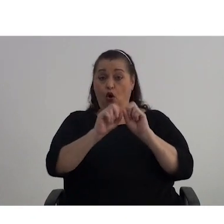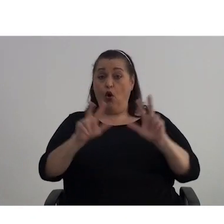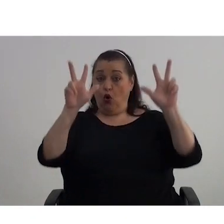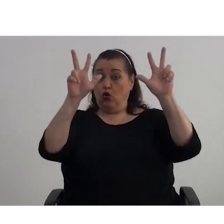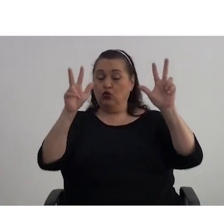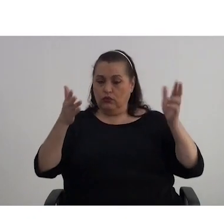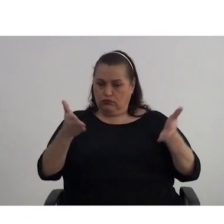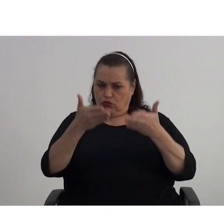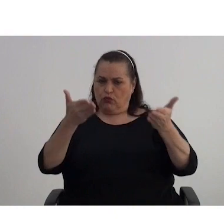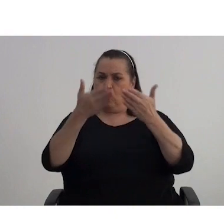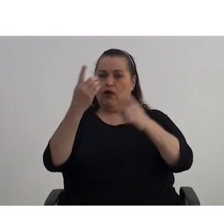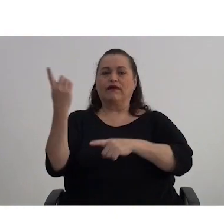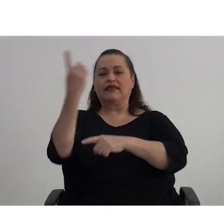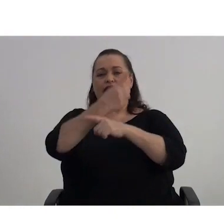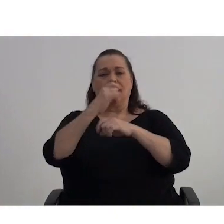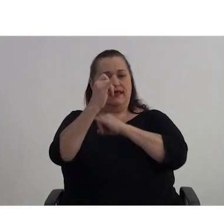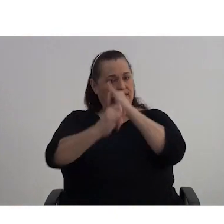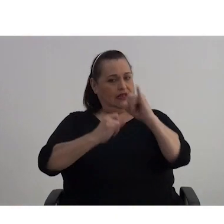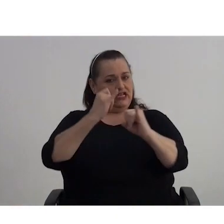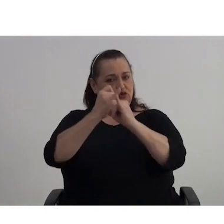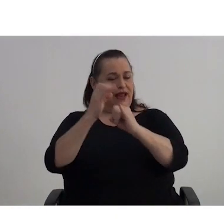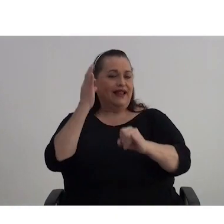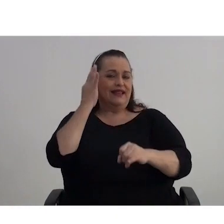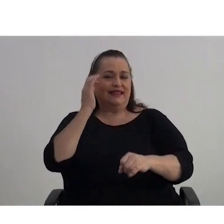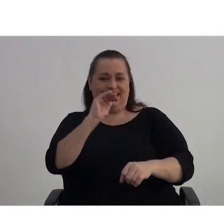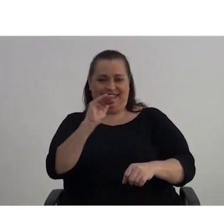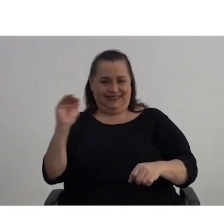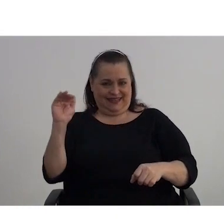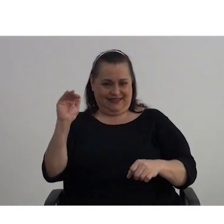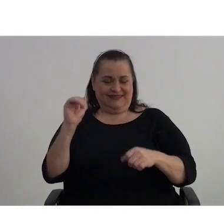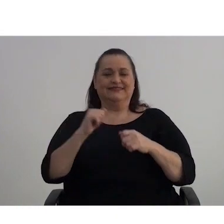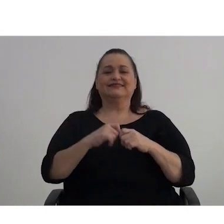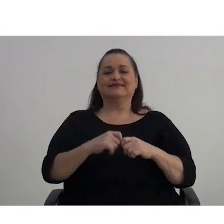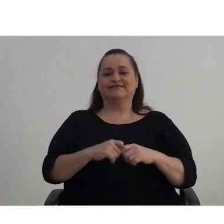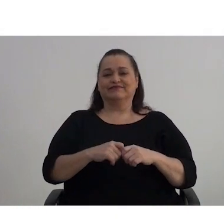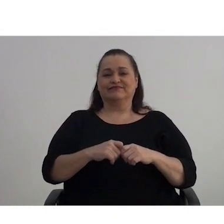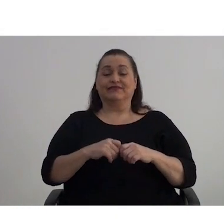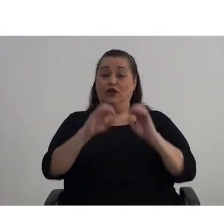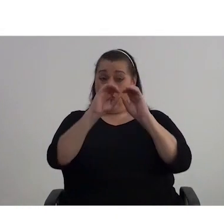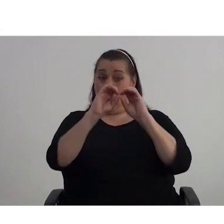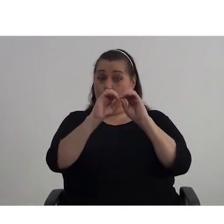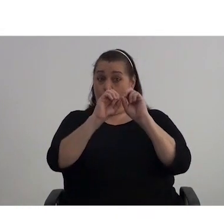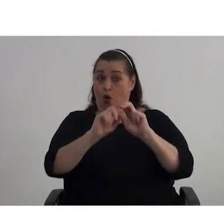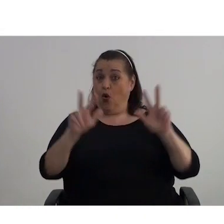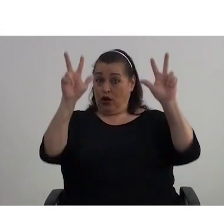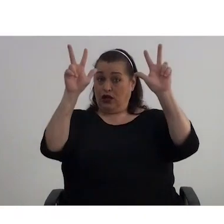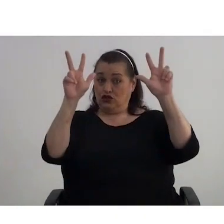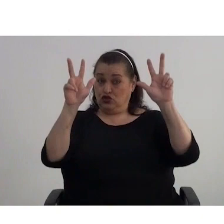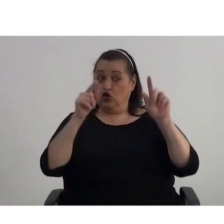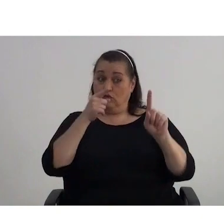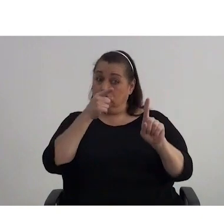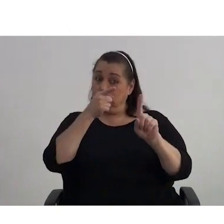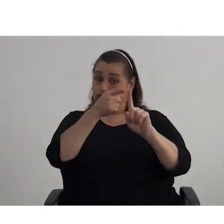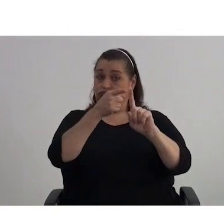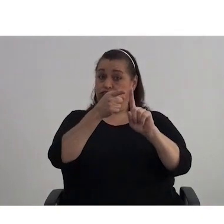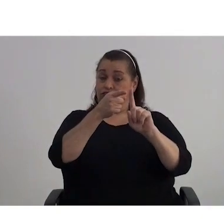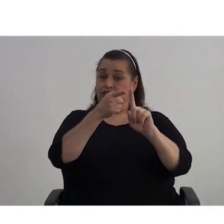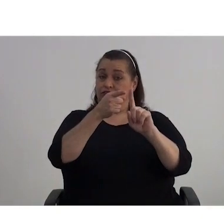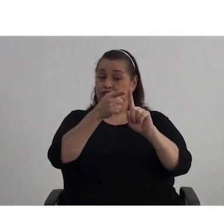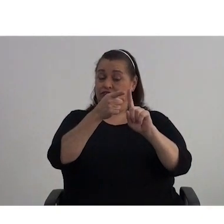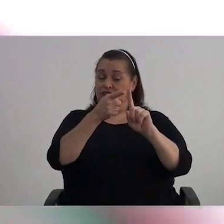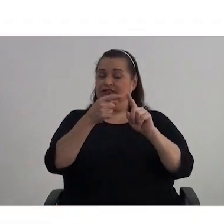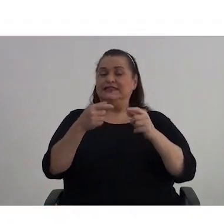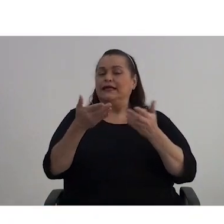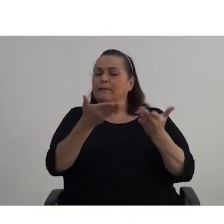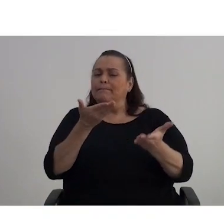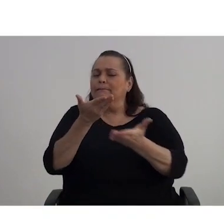el Día Internacional de la Niña. La Organización de las Naciones Unidas lo que viene